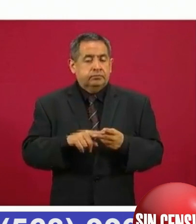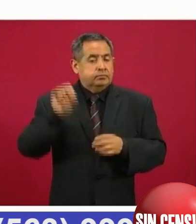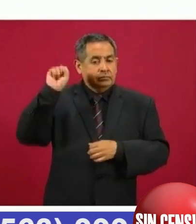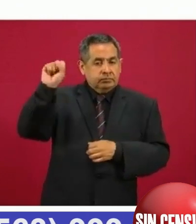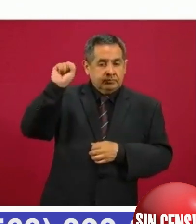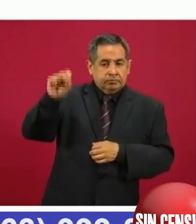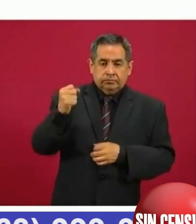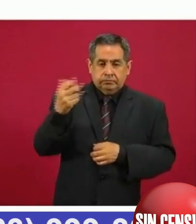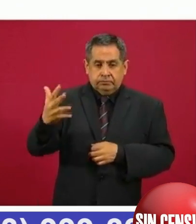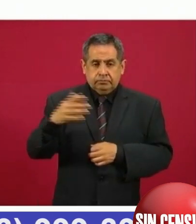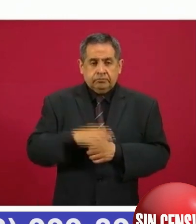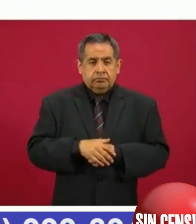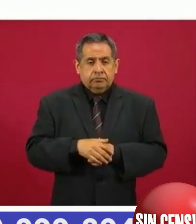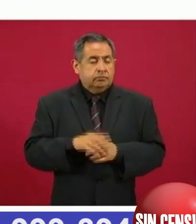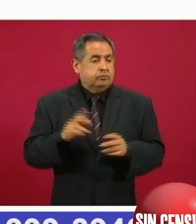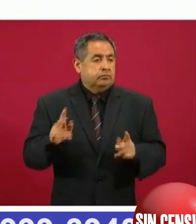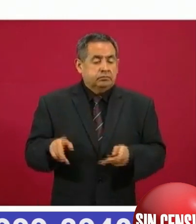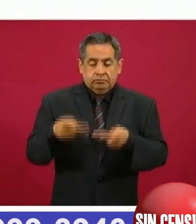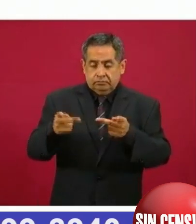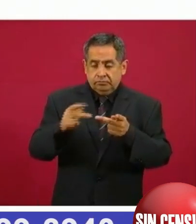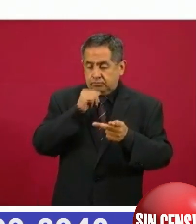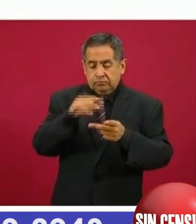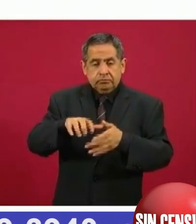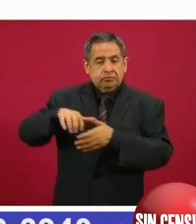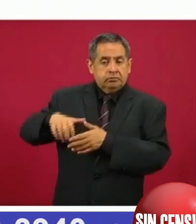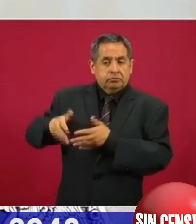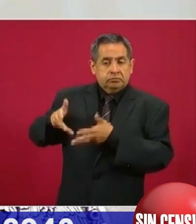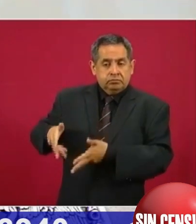sindicatos 5 y no vendidos 24.